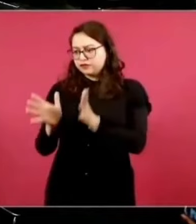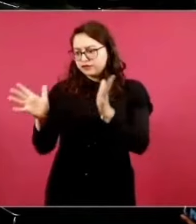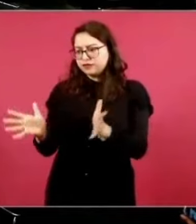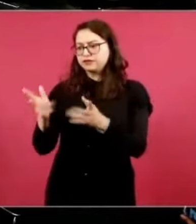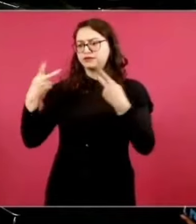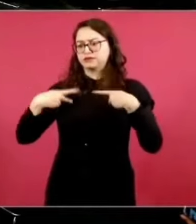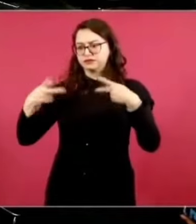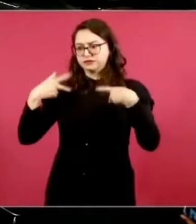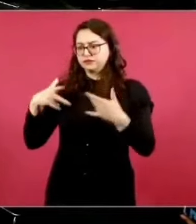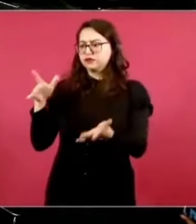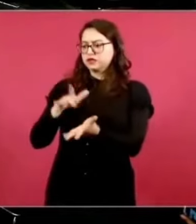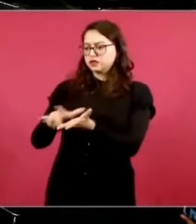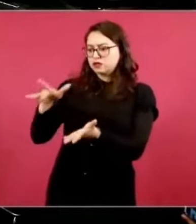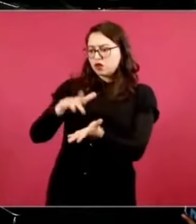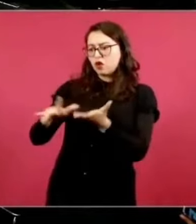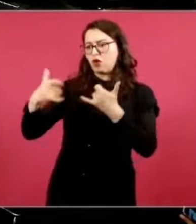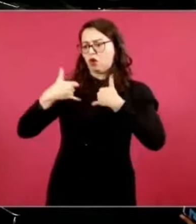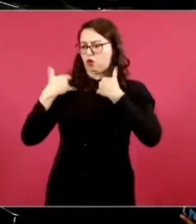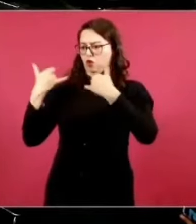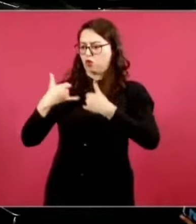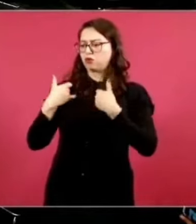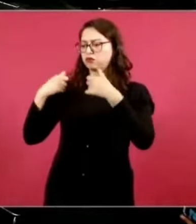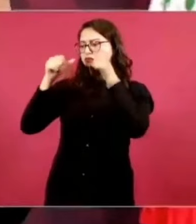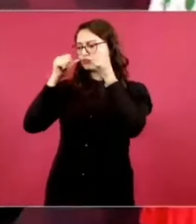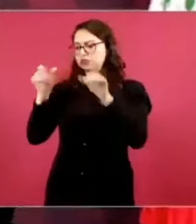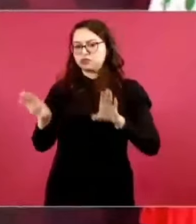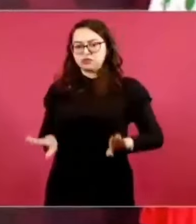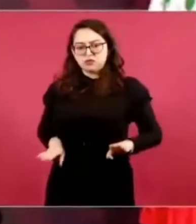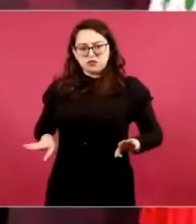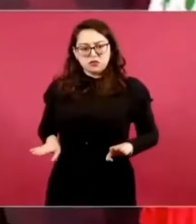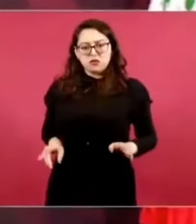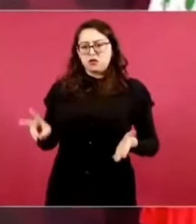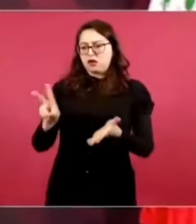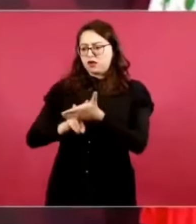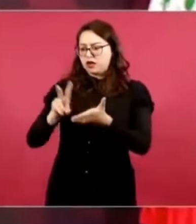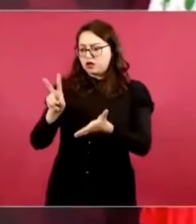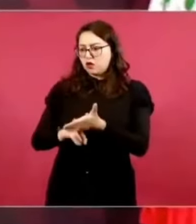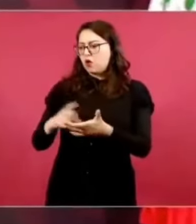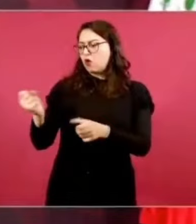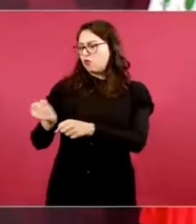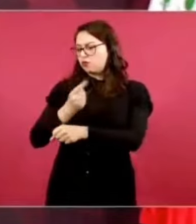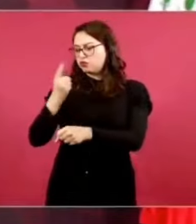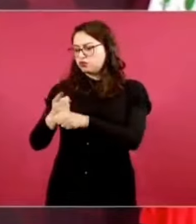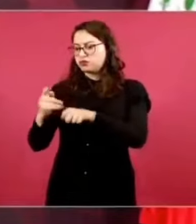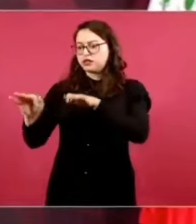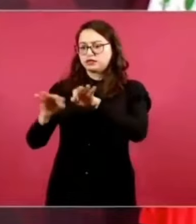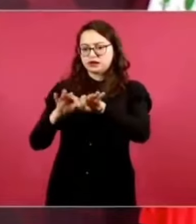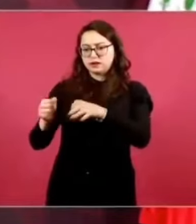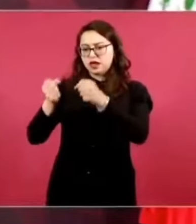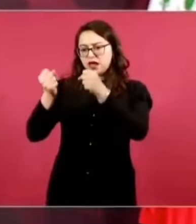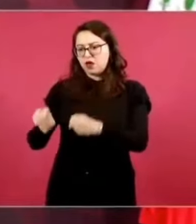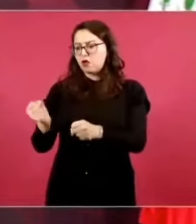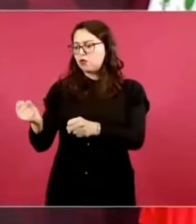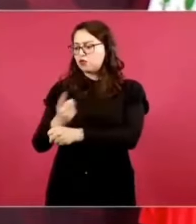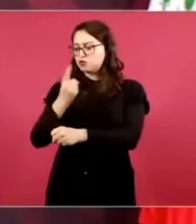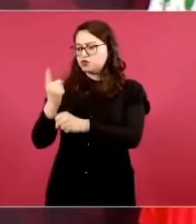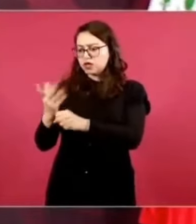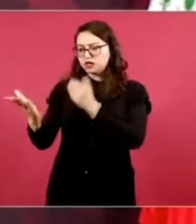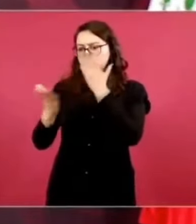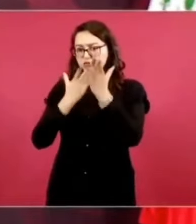de apoyar a los jóvenes que tengan garantizado el derecho al trabajo, el derecho al estudio, pero también